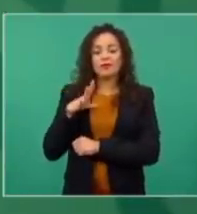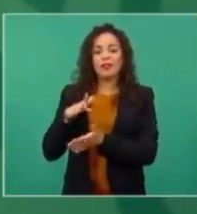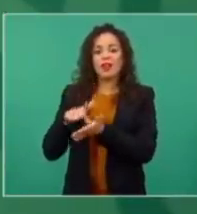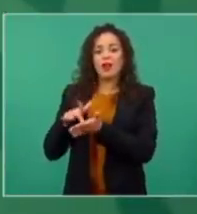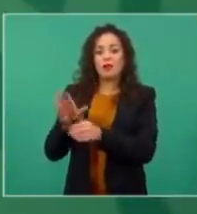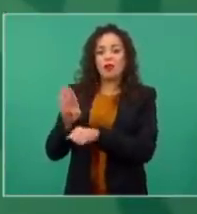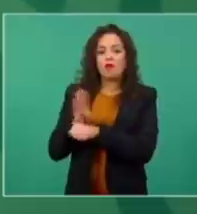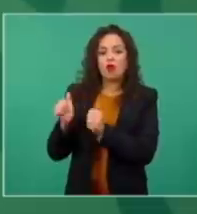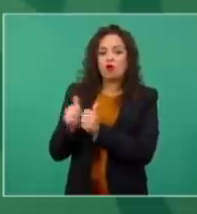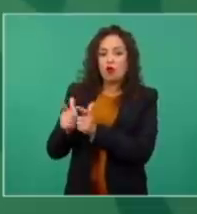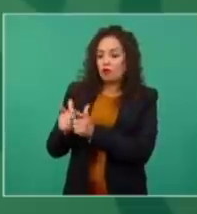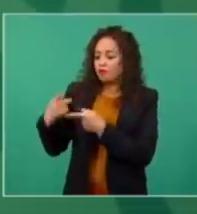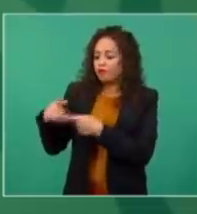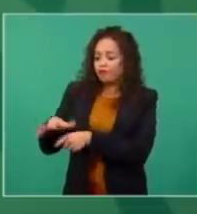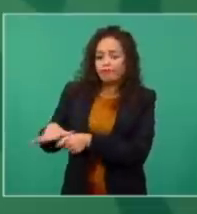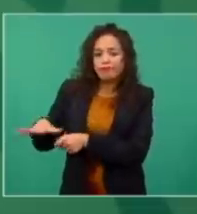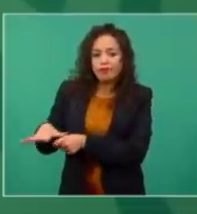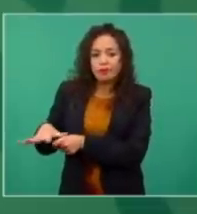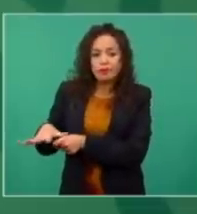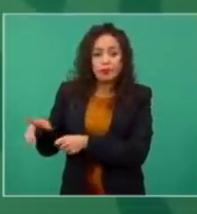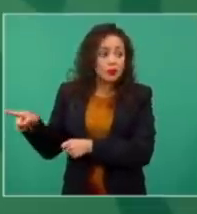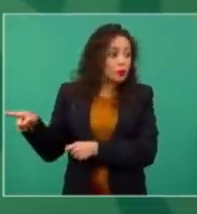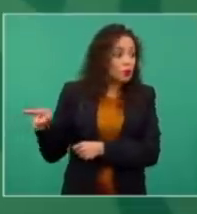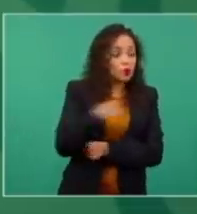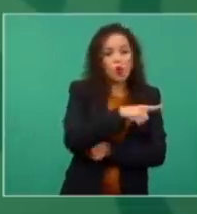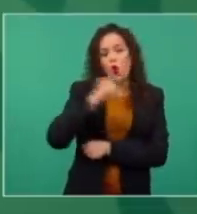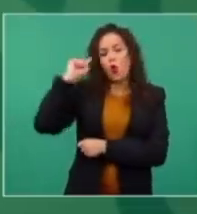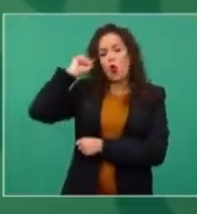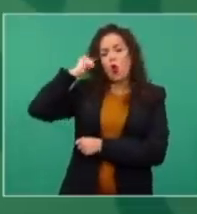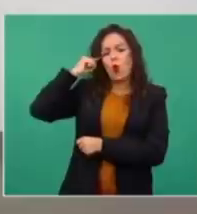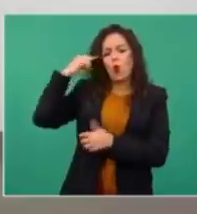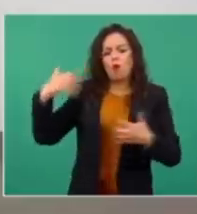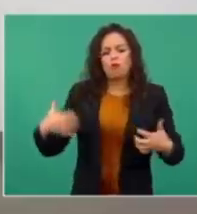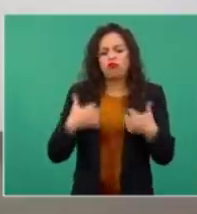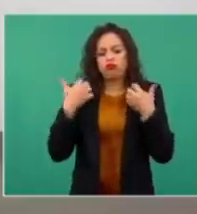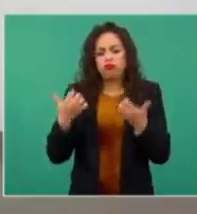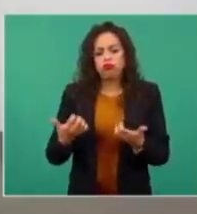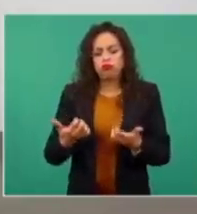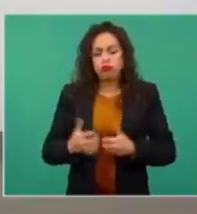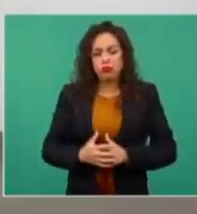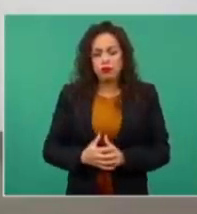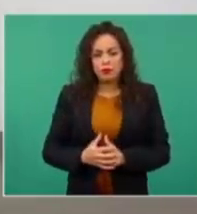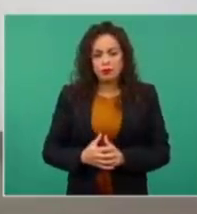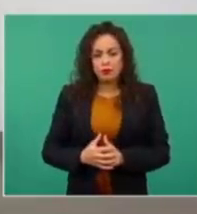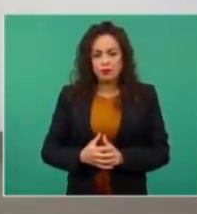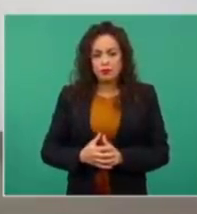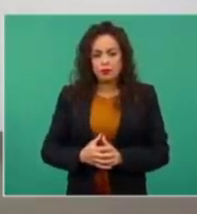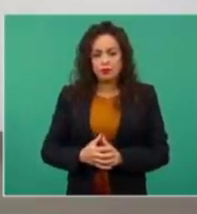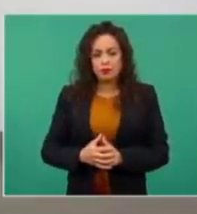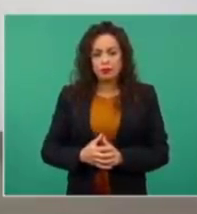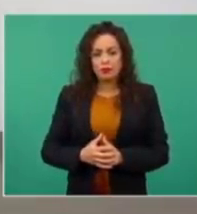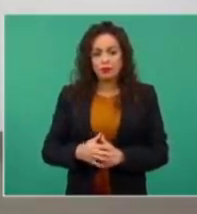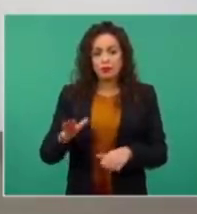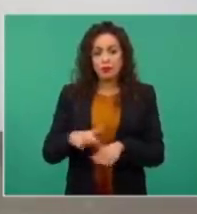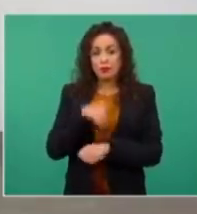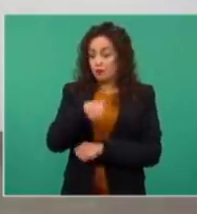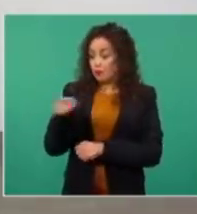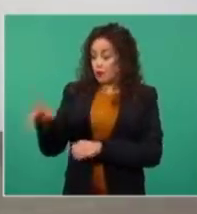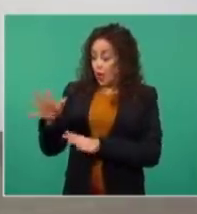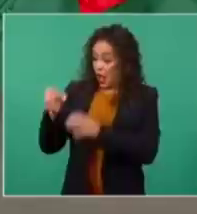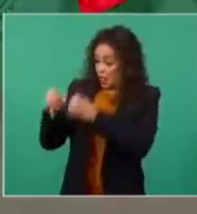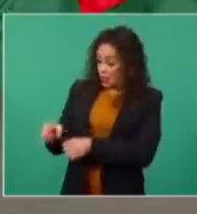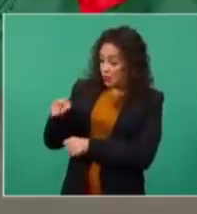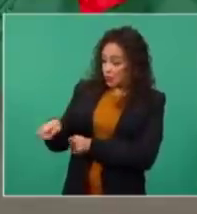Entonces, se pusieron enojadísimos, que además no se podían hacer esas cosas, porque ya el que estaba sentado ahí tenía mandato